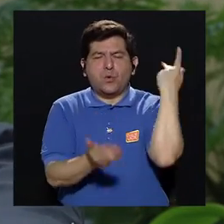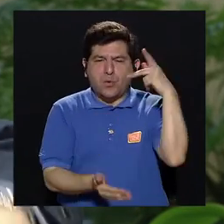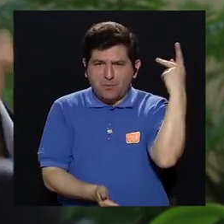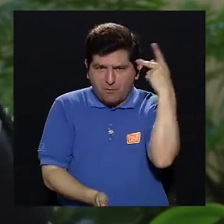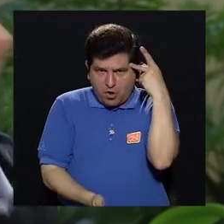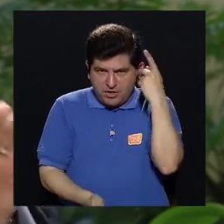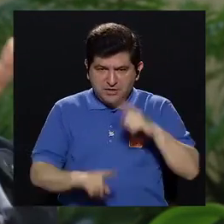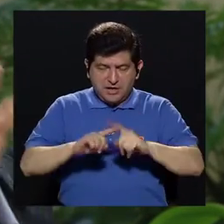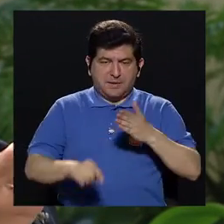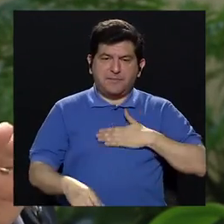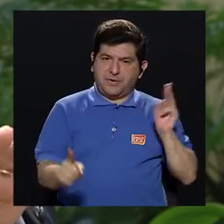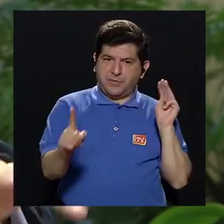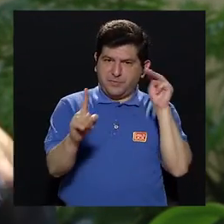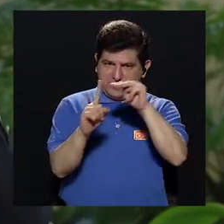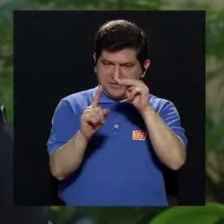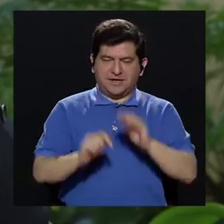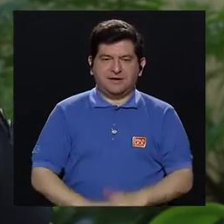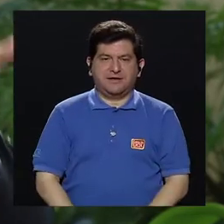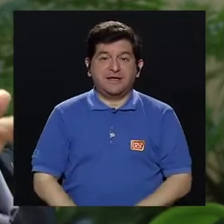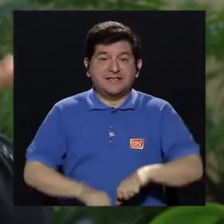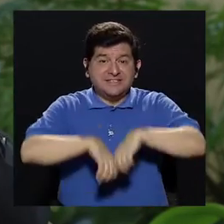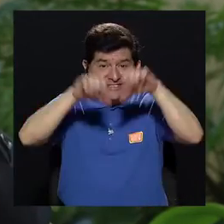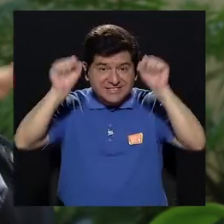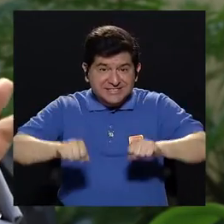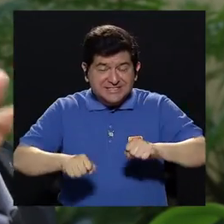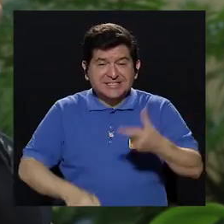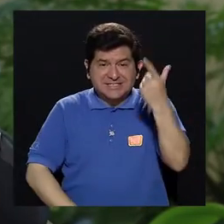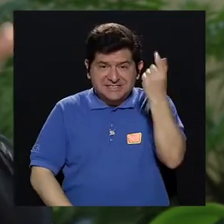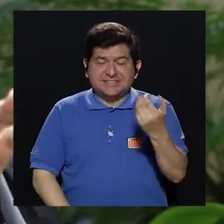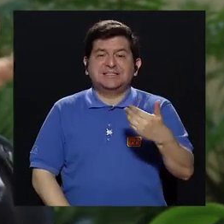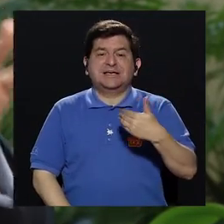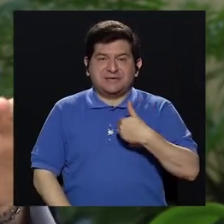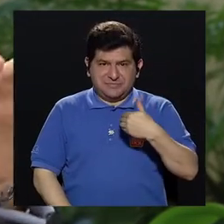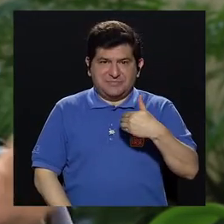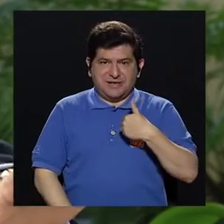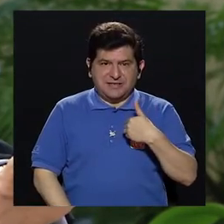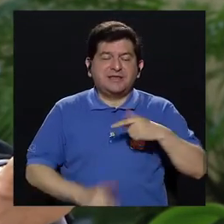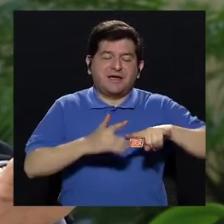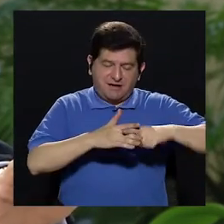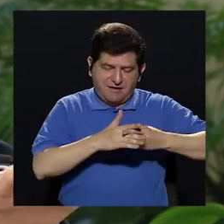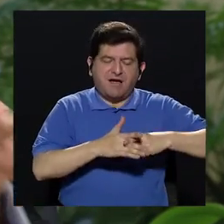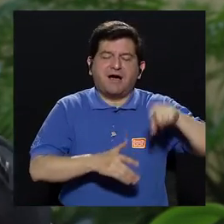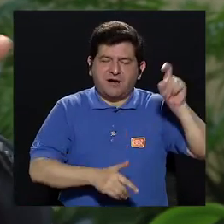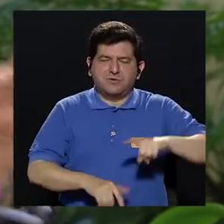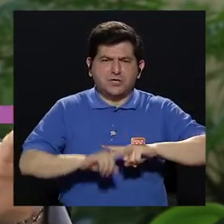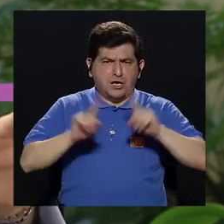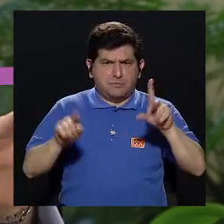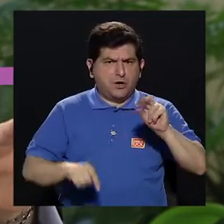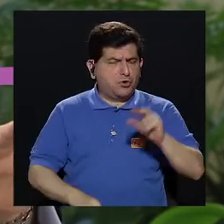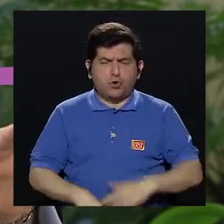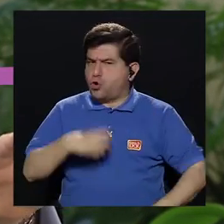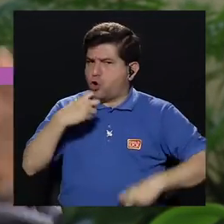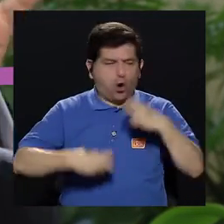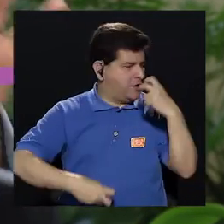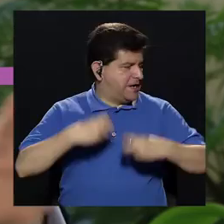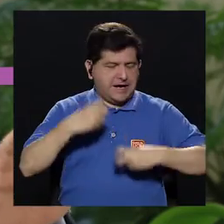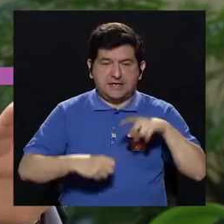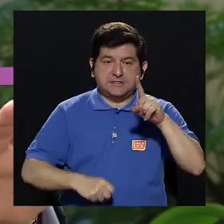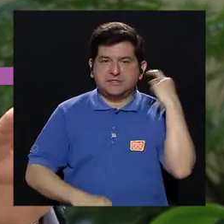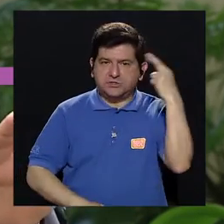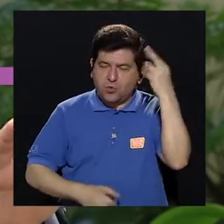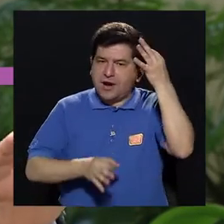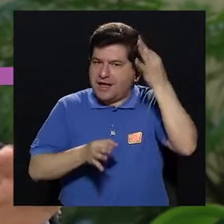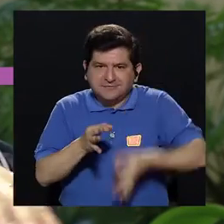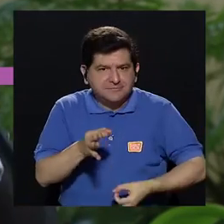política, pero mi mensaje es, el sistema de pensiones tiene que ser ajustado, pero no está en crisis por una